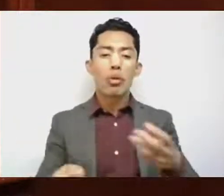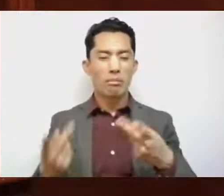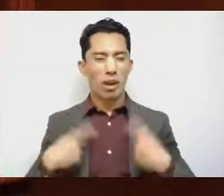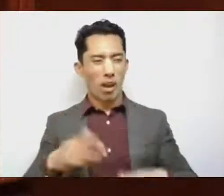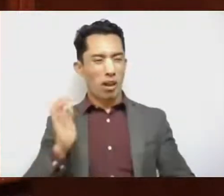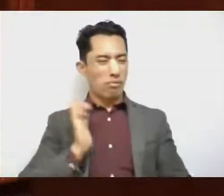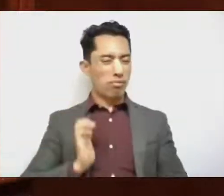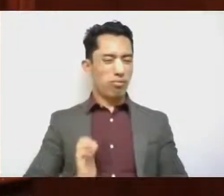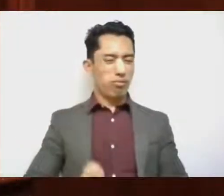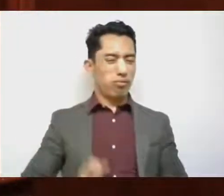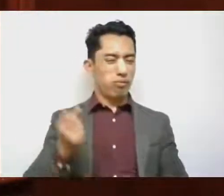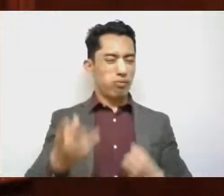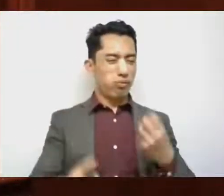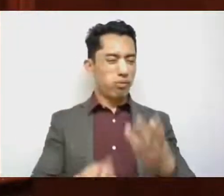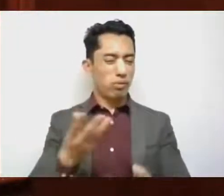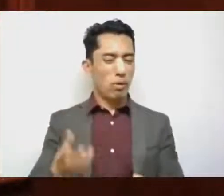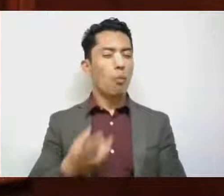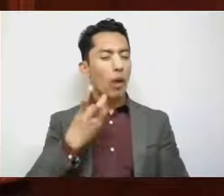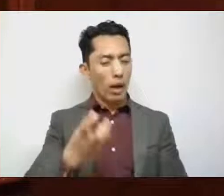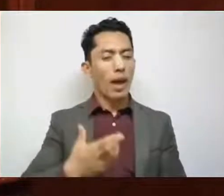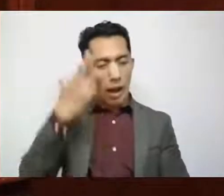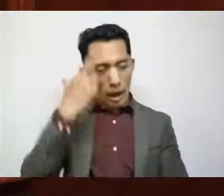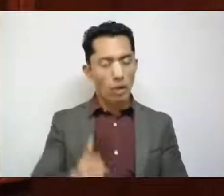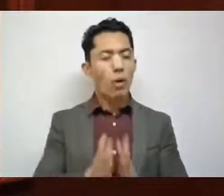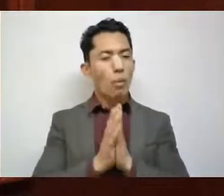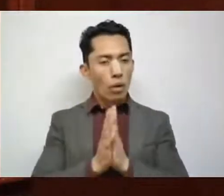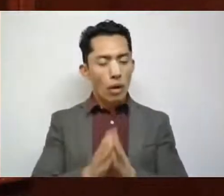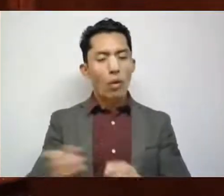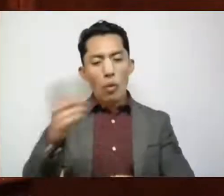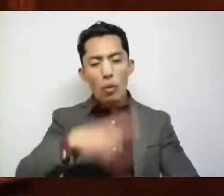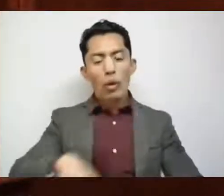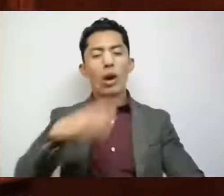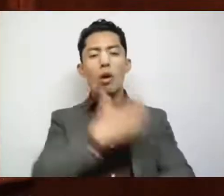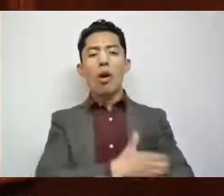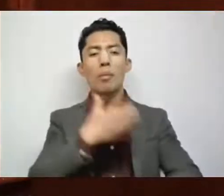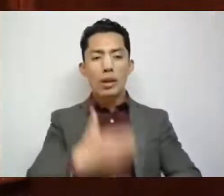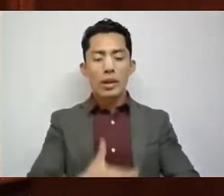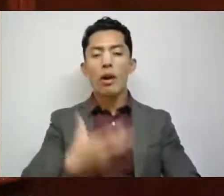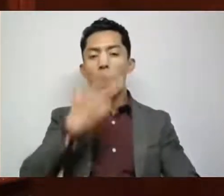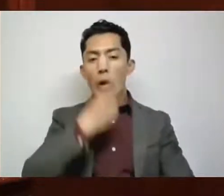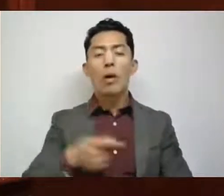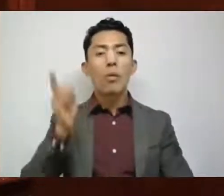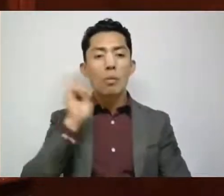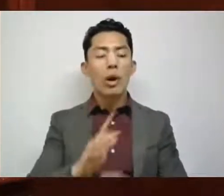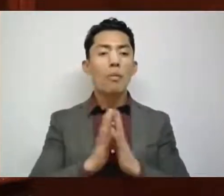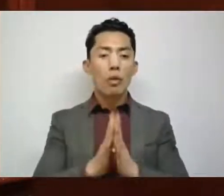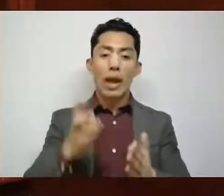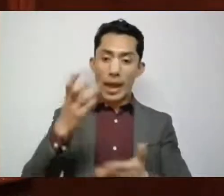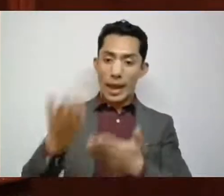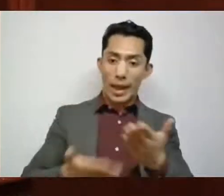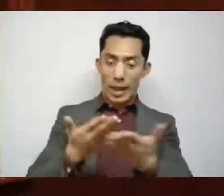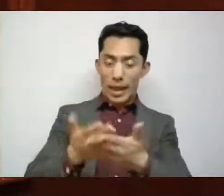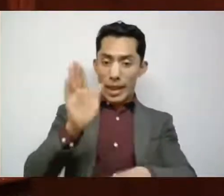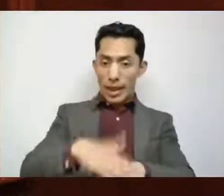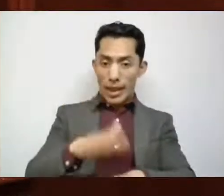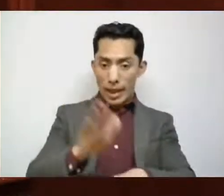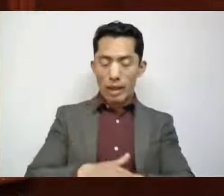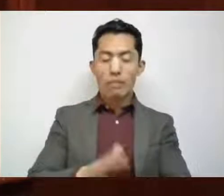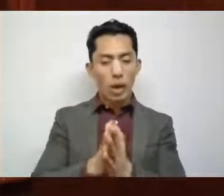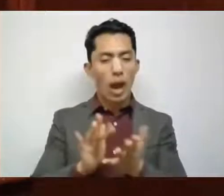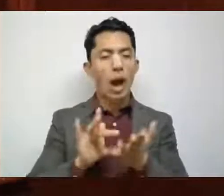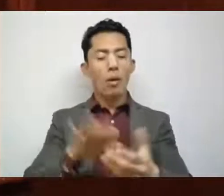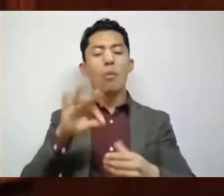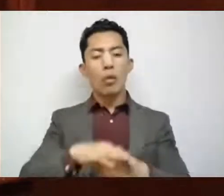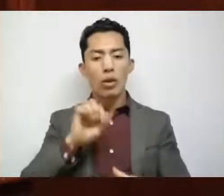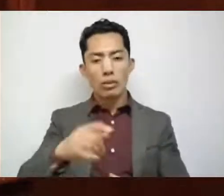Por esa razón le pido a ustedes, compañeros y compañeras, que apoyen este exhorto y se lleve como punto